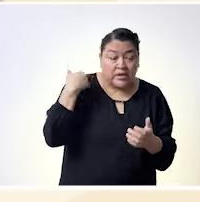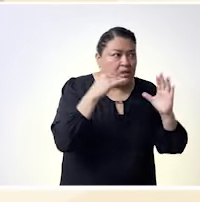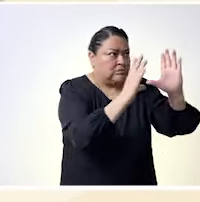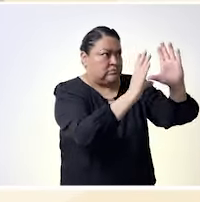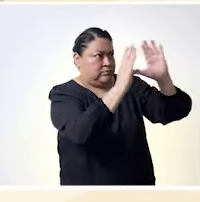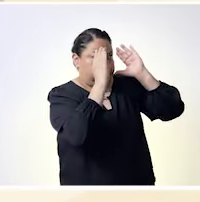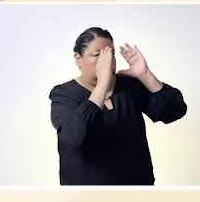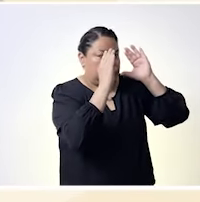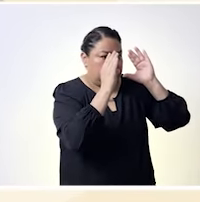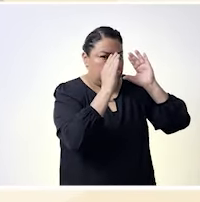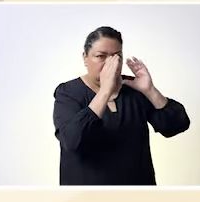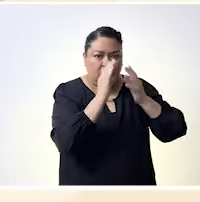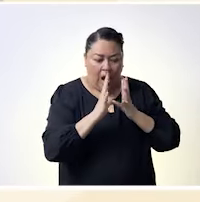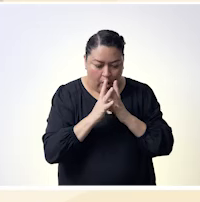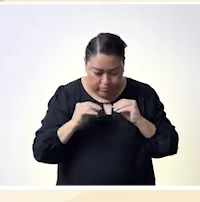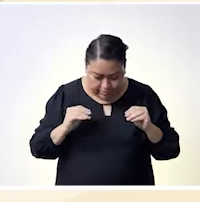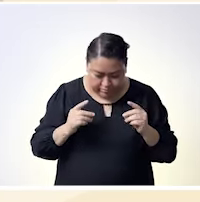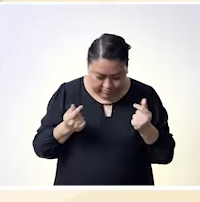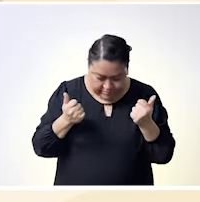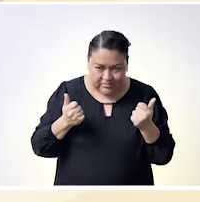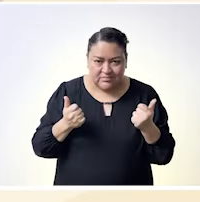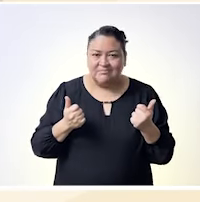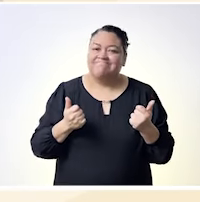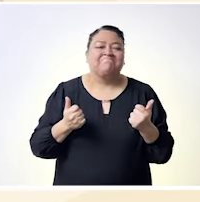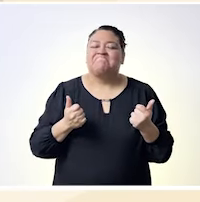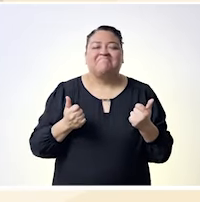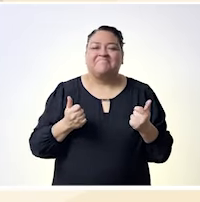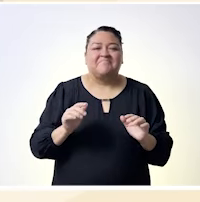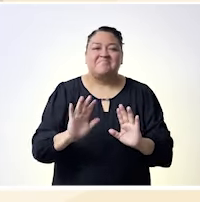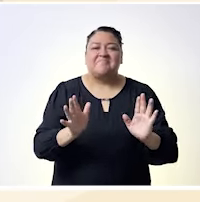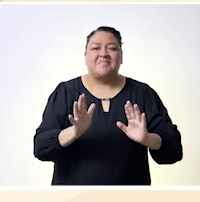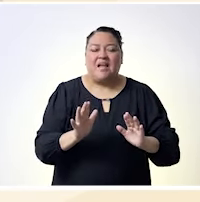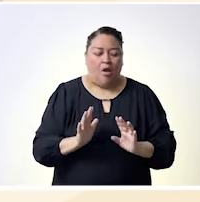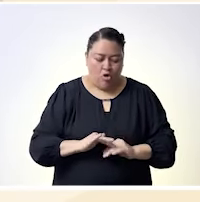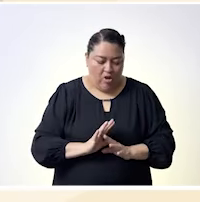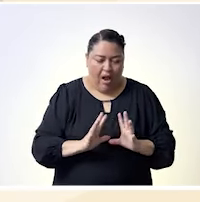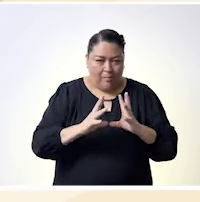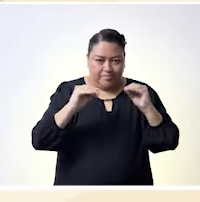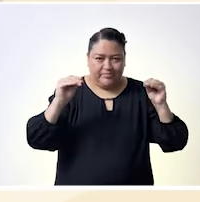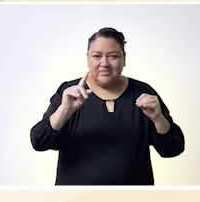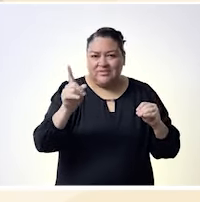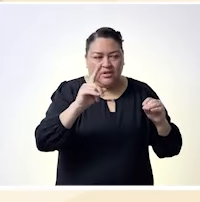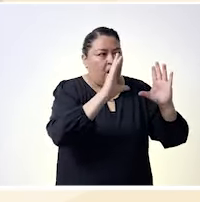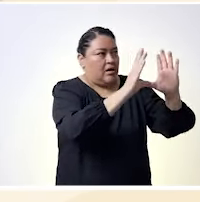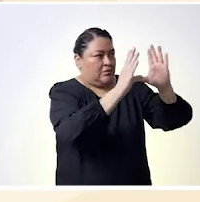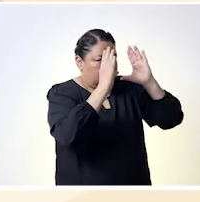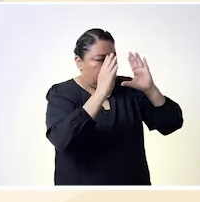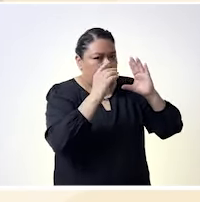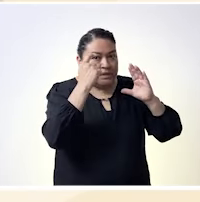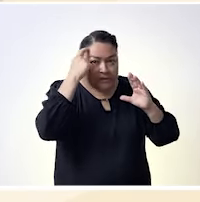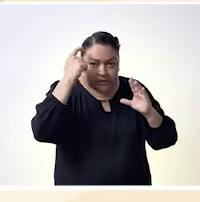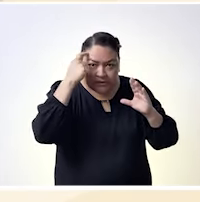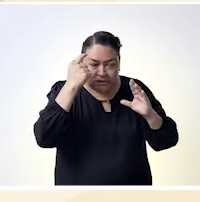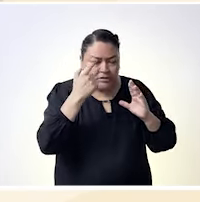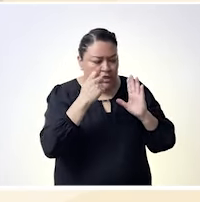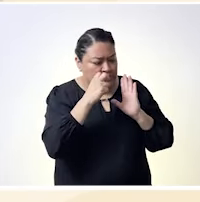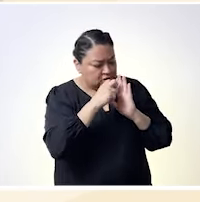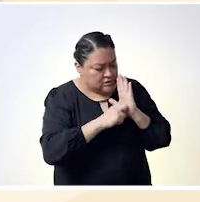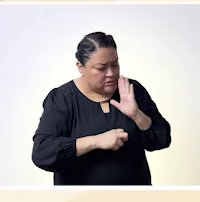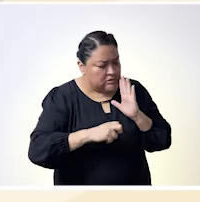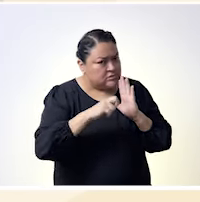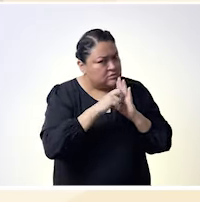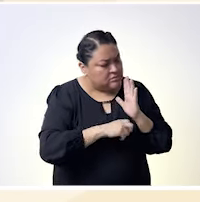creo que coinciden son coincidentes sus aportaciones el poder expresar el poder compartir